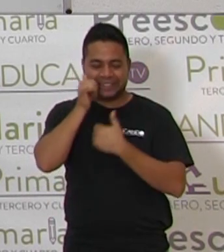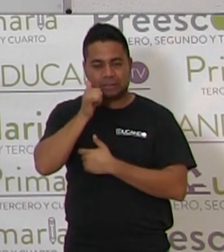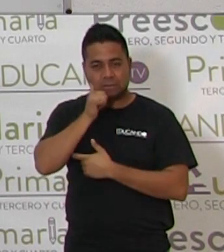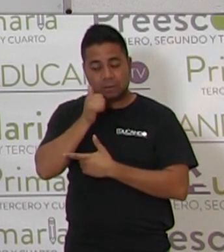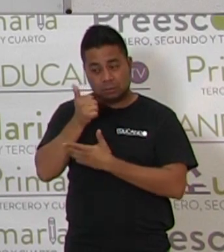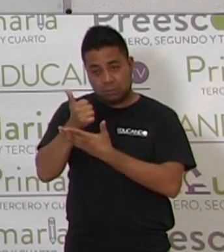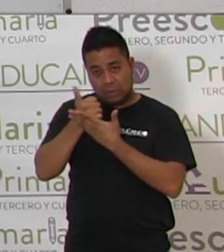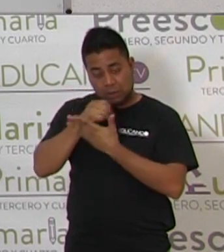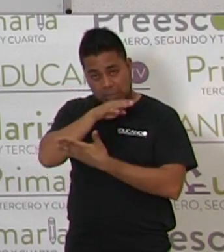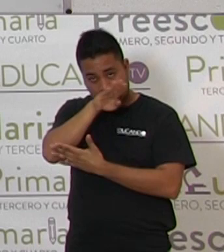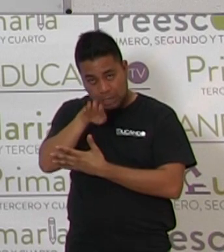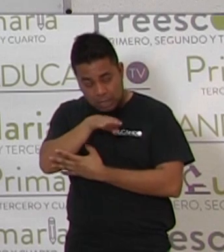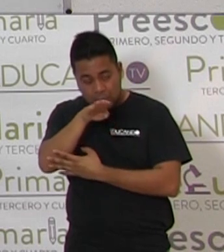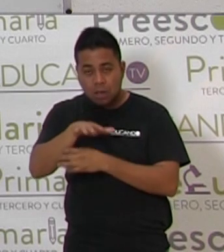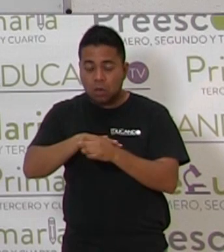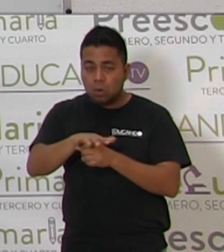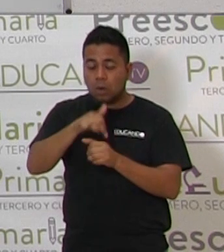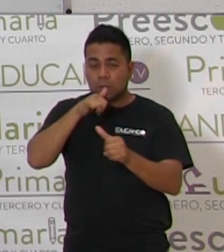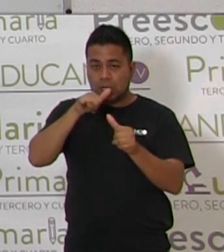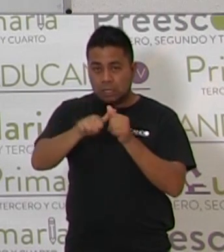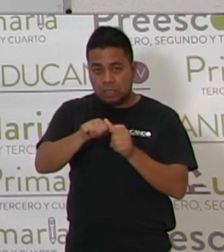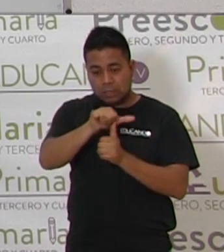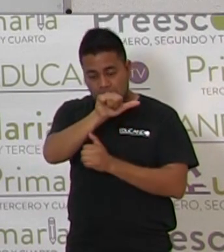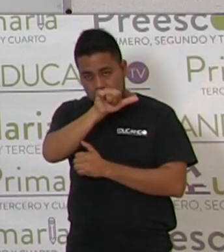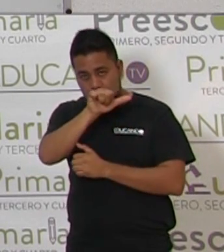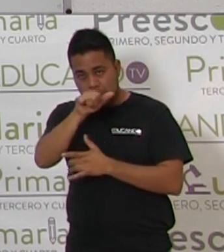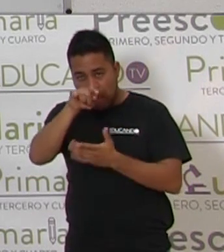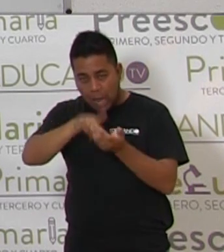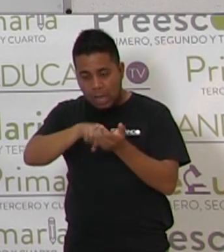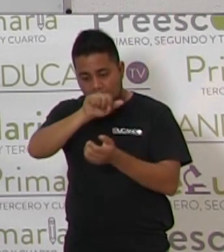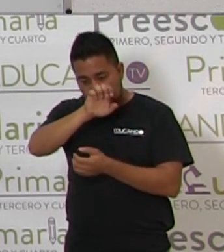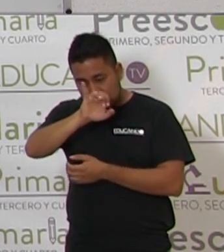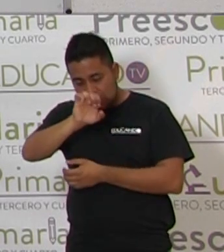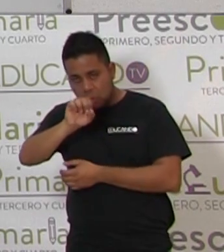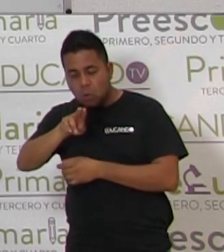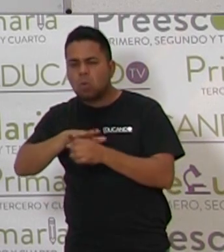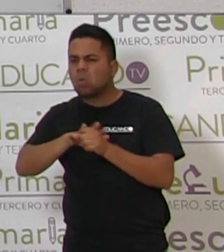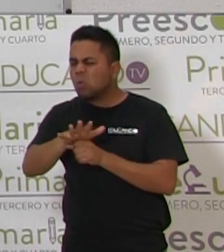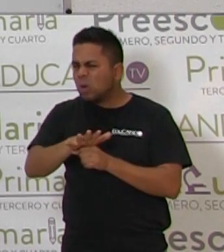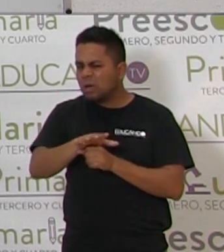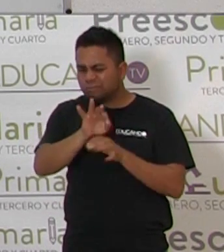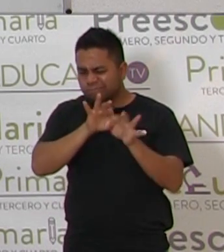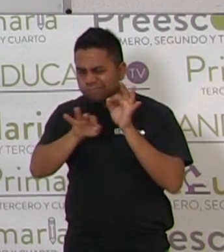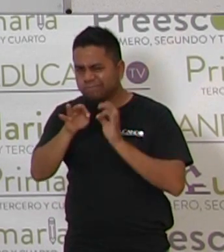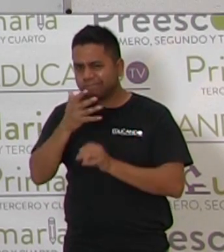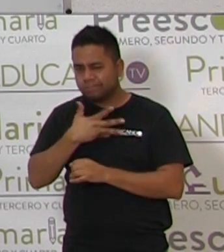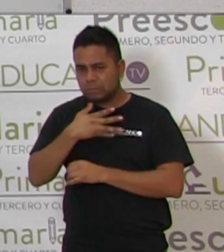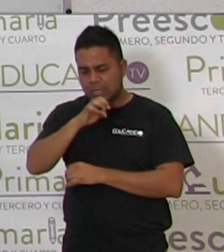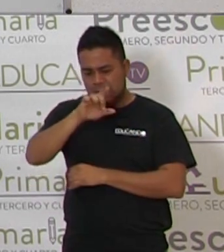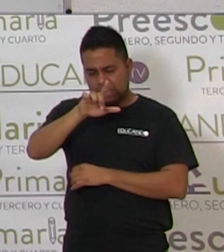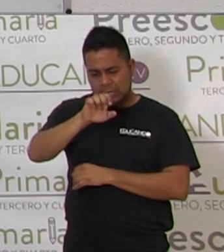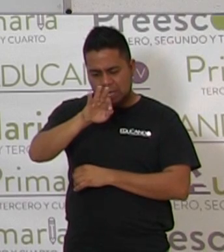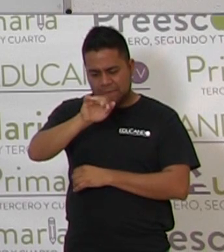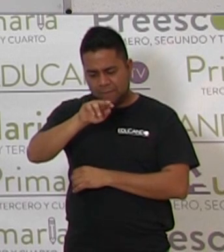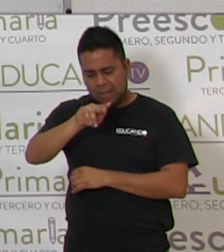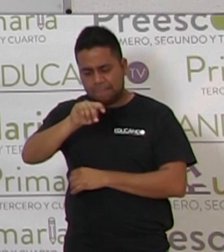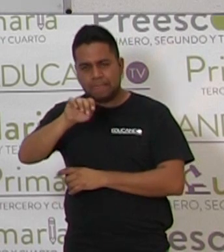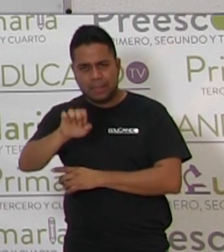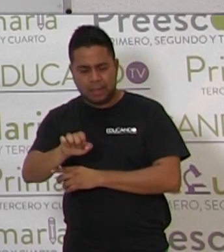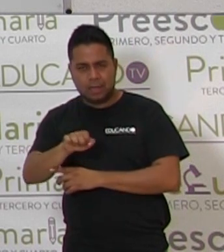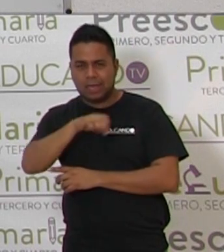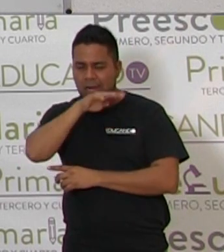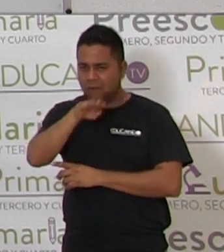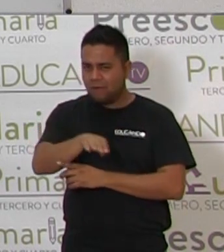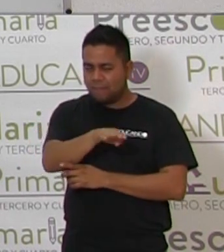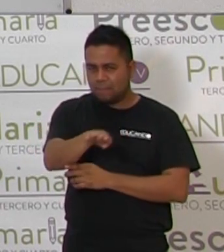Elefante. ¿Me ayudas a descubrir qué vocales tiene elefante?